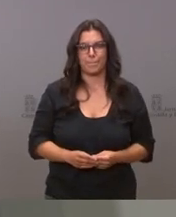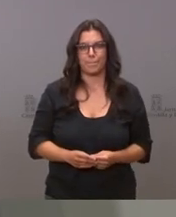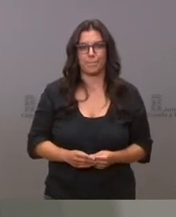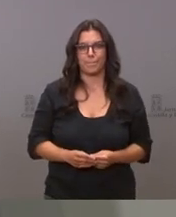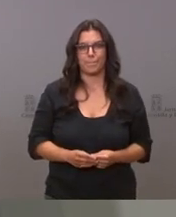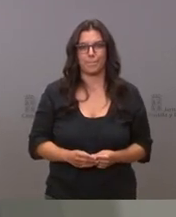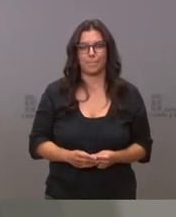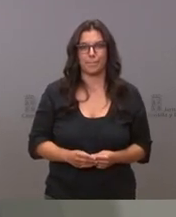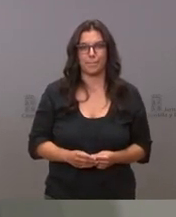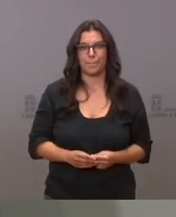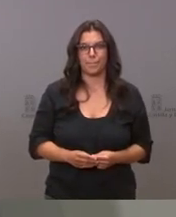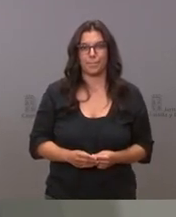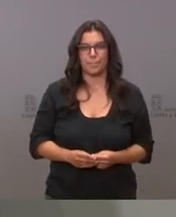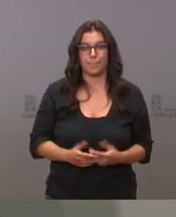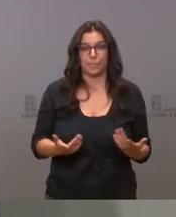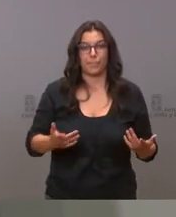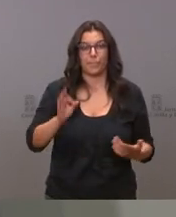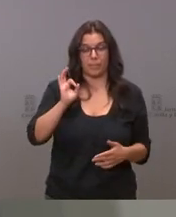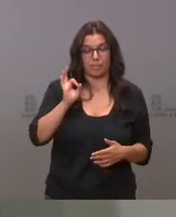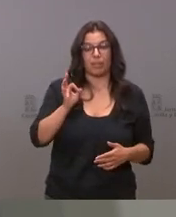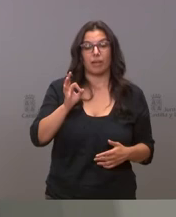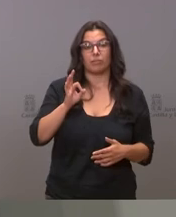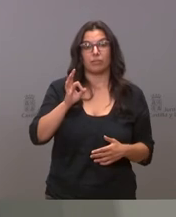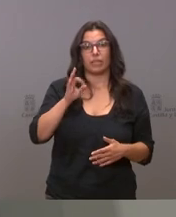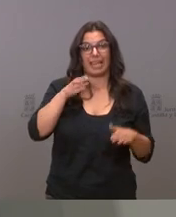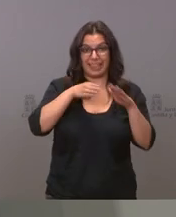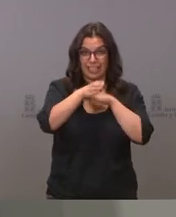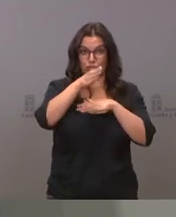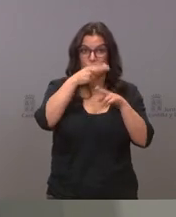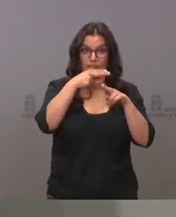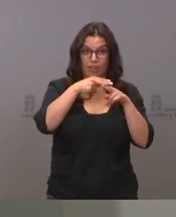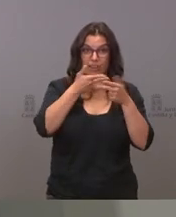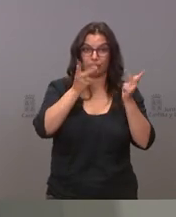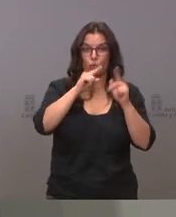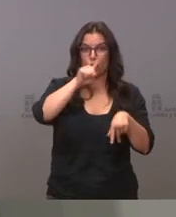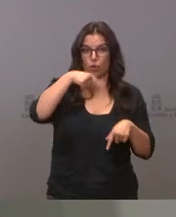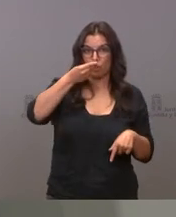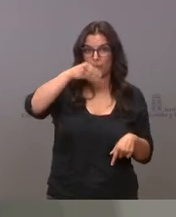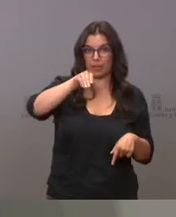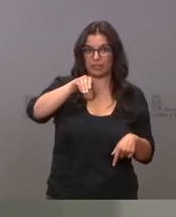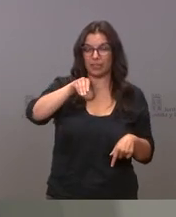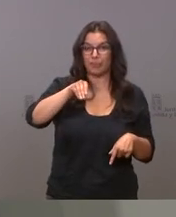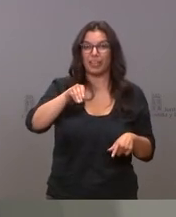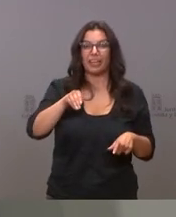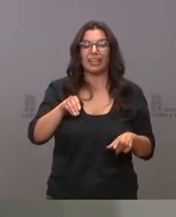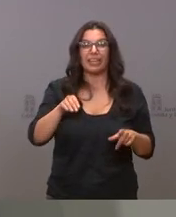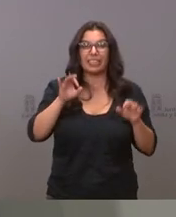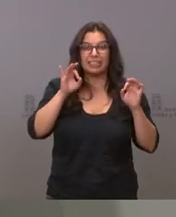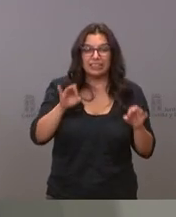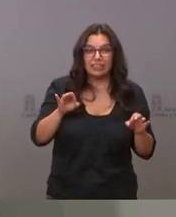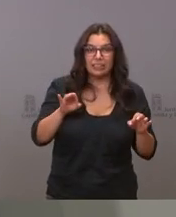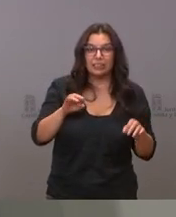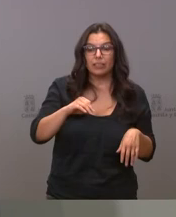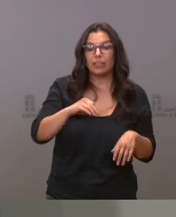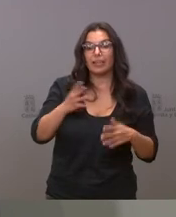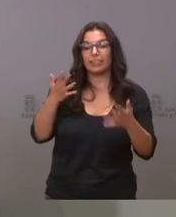con respecto efectivamente va a haber una hora más en el interior y no le puedo precisar si vamos a aumentar una hora